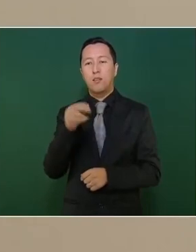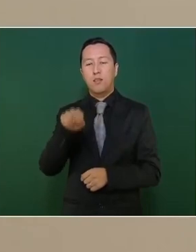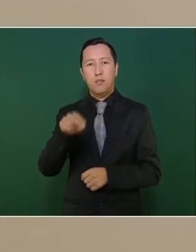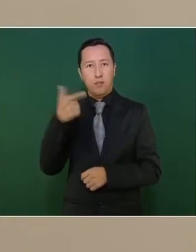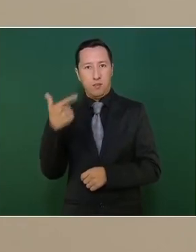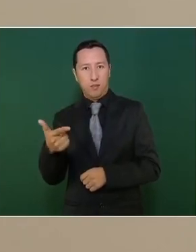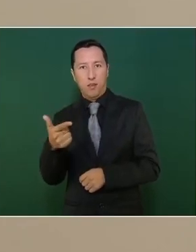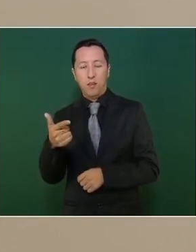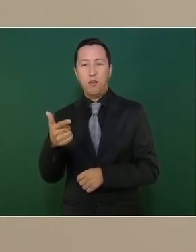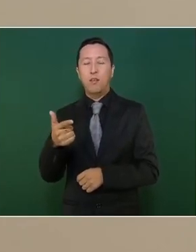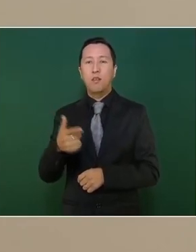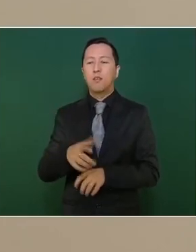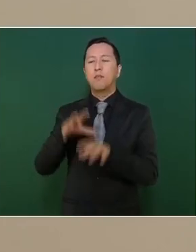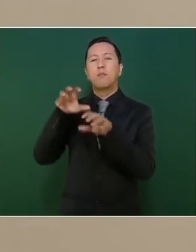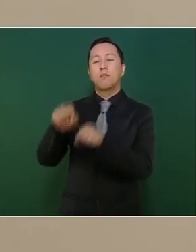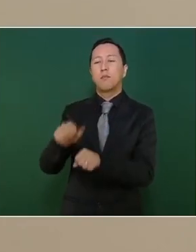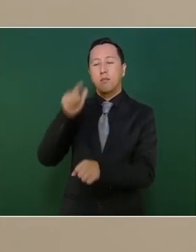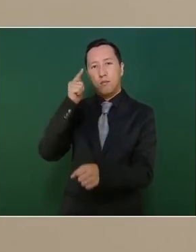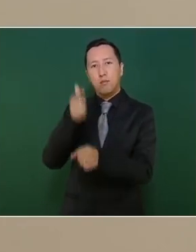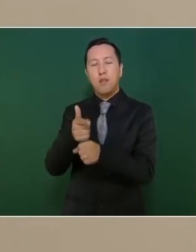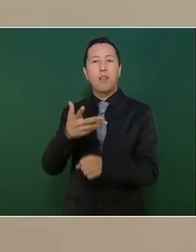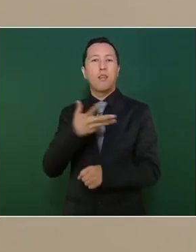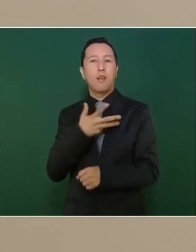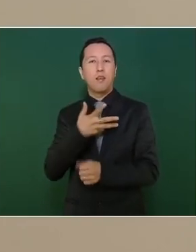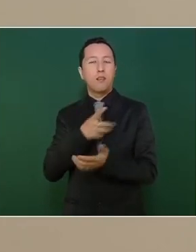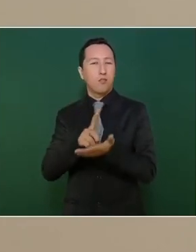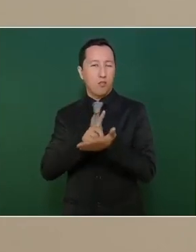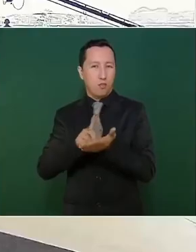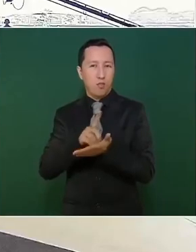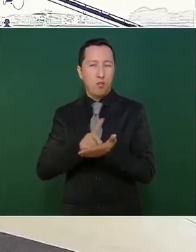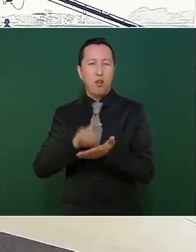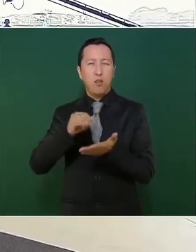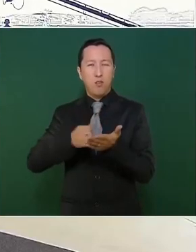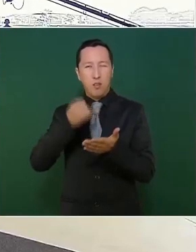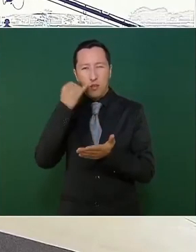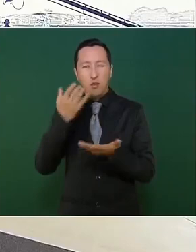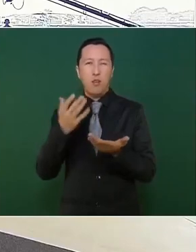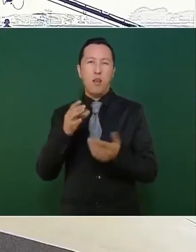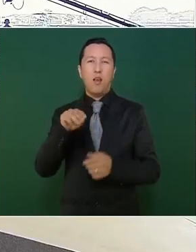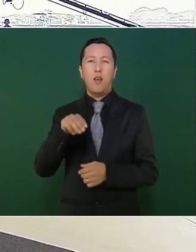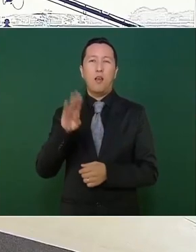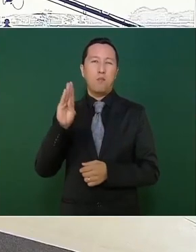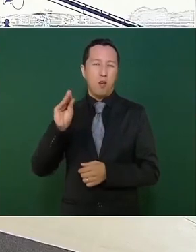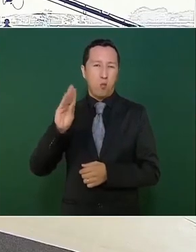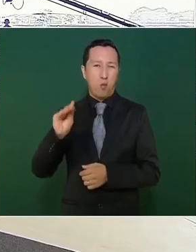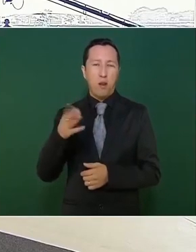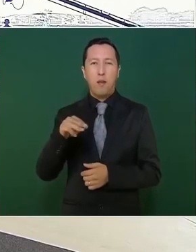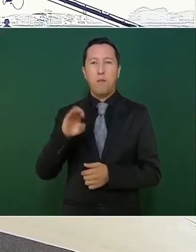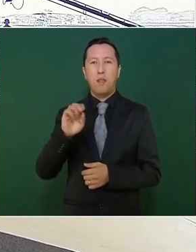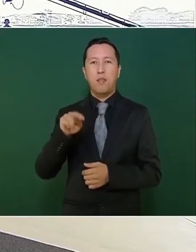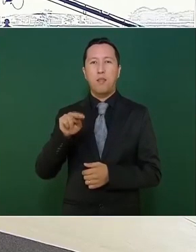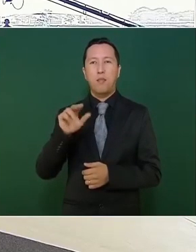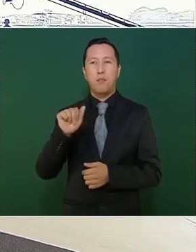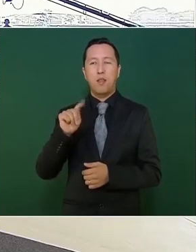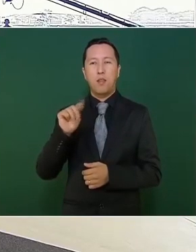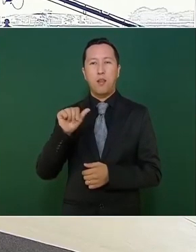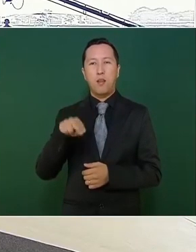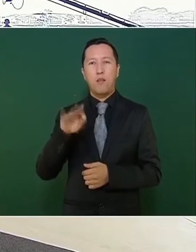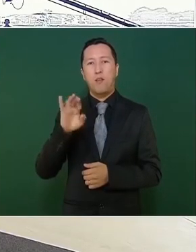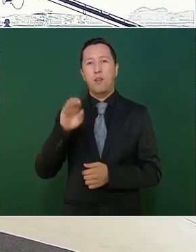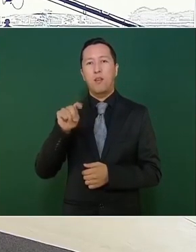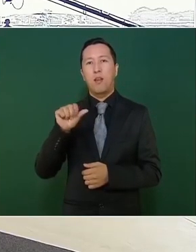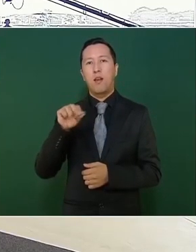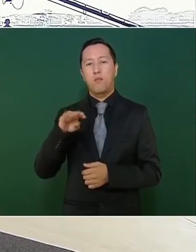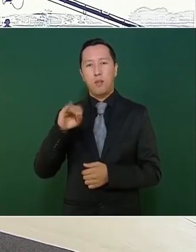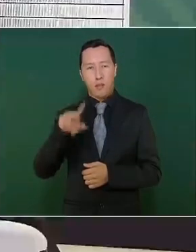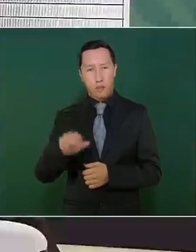tenían droga en sus pertenencias, cocaína, marihuana y metanfetaminas. También otro operativo en la